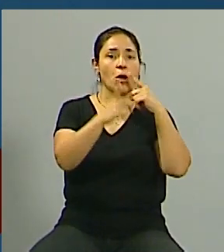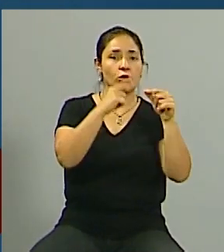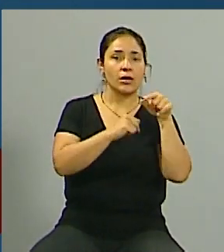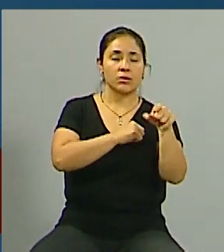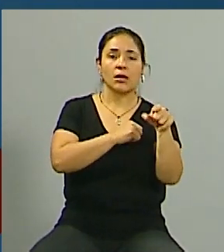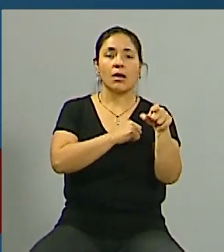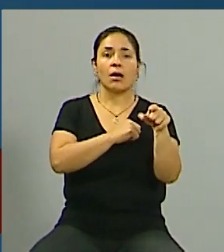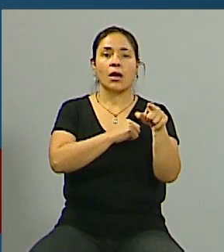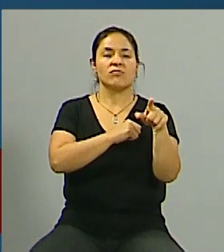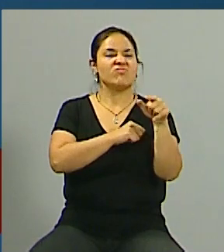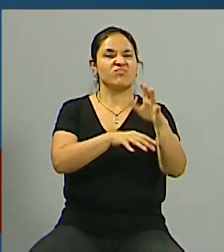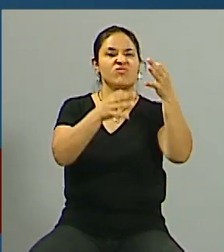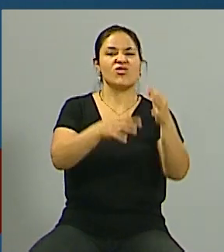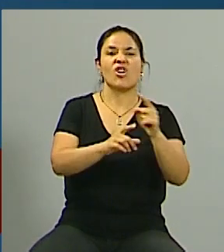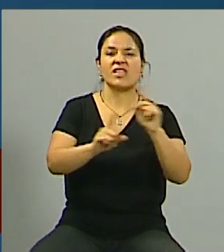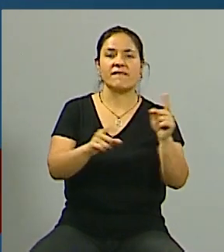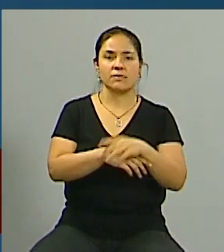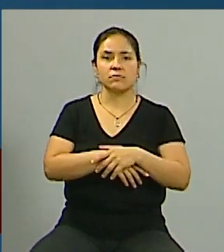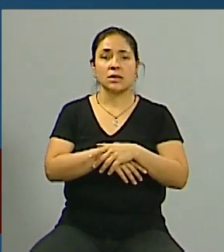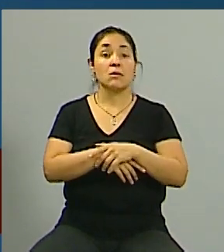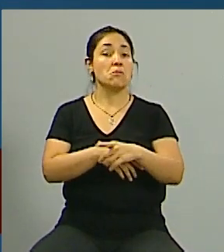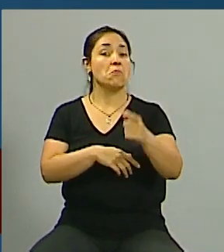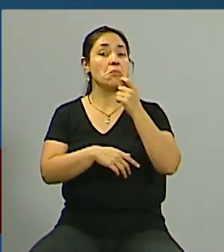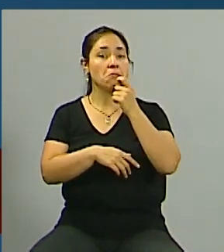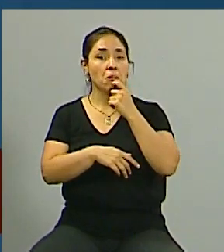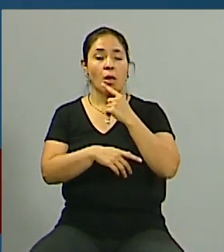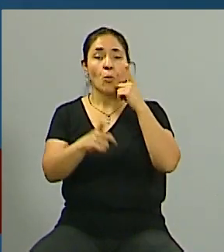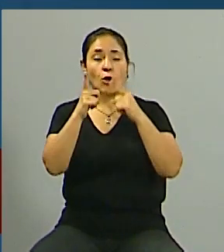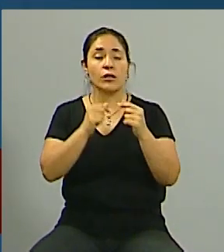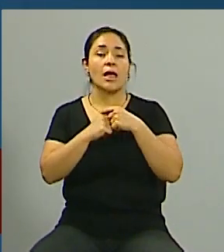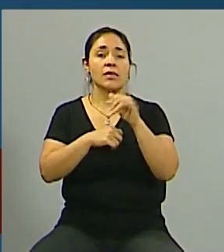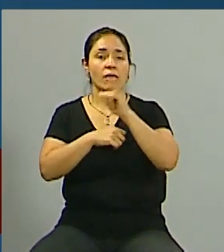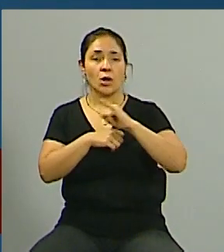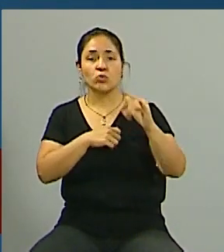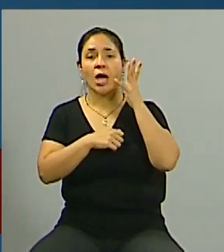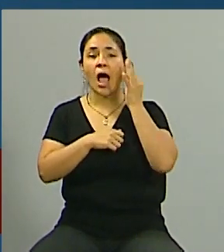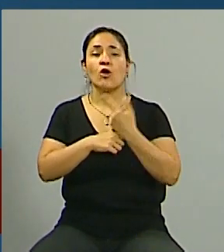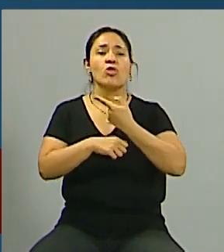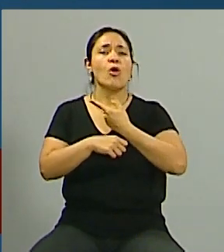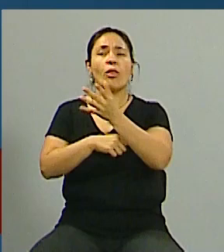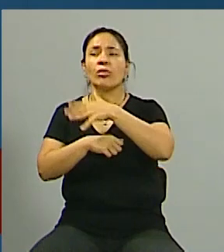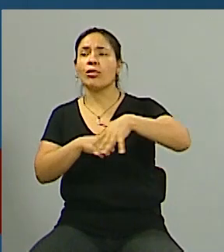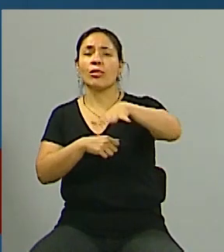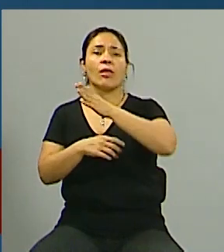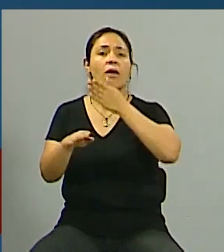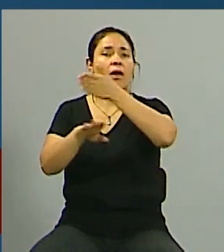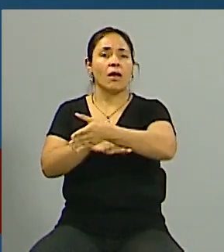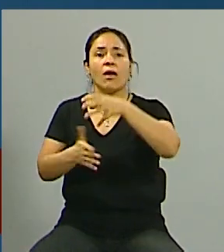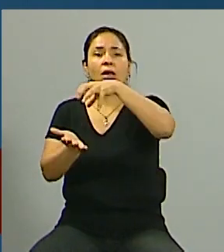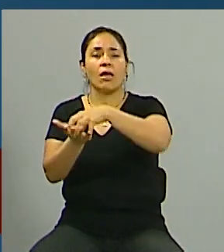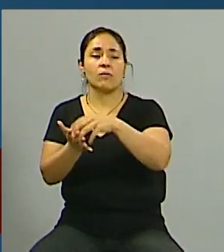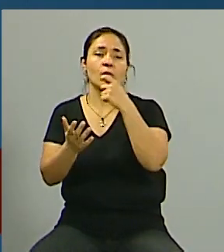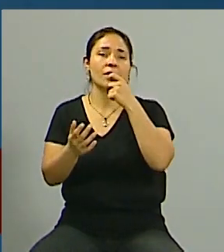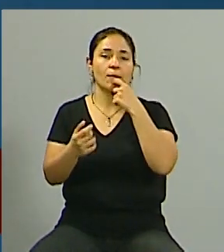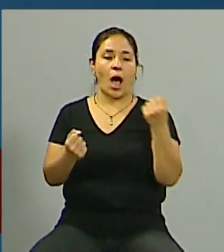reclamo ¿dónde lo tienen que hacer? ¿alguna denuncia? ¿por qué no se cumple con el contrato? ¿por qué no se puede llegar a un